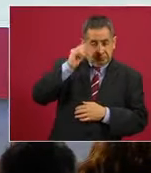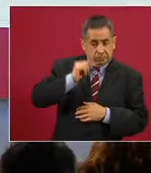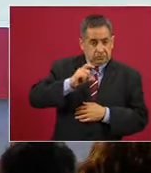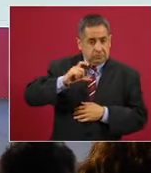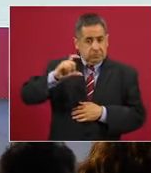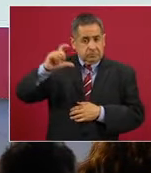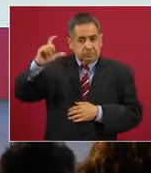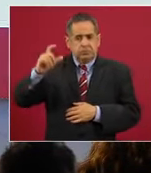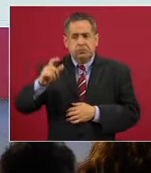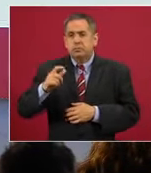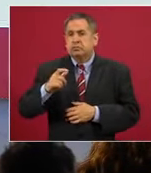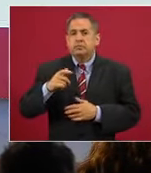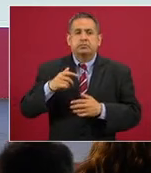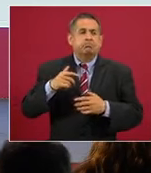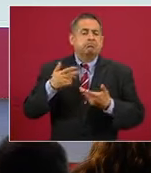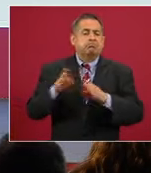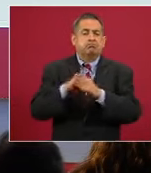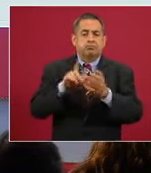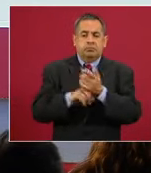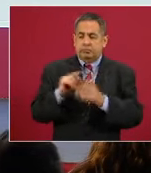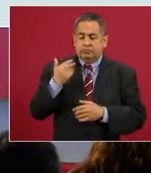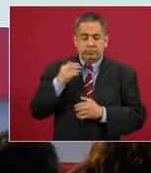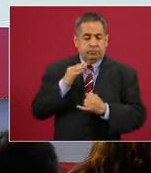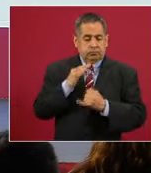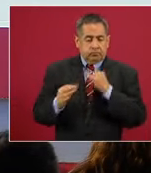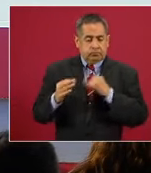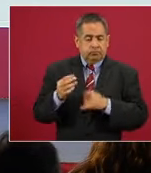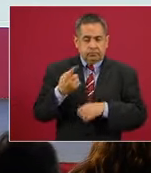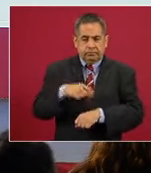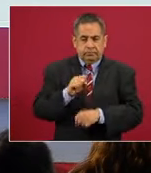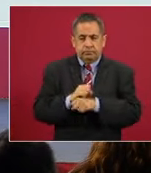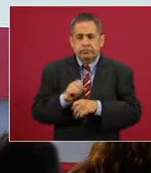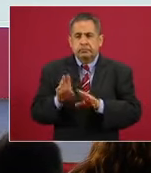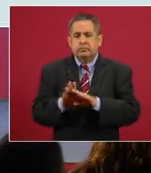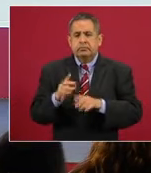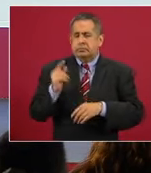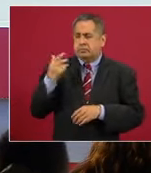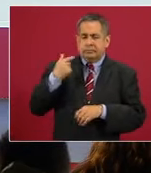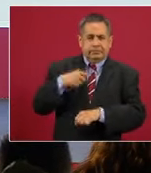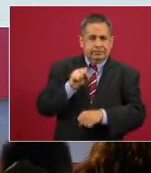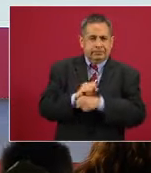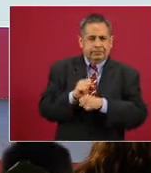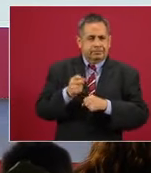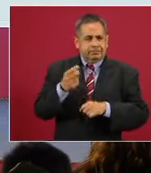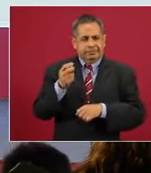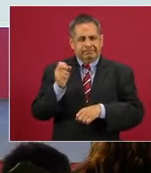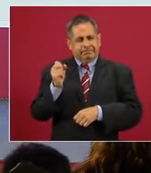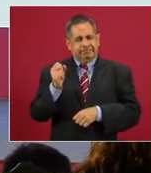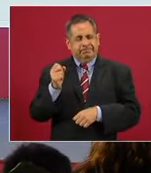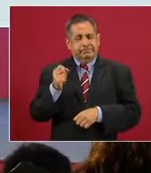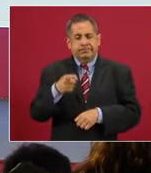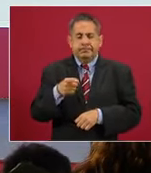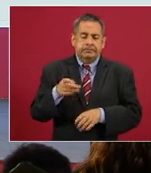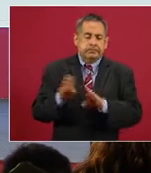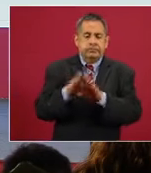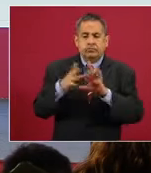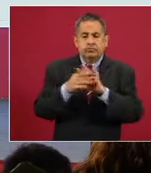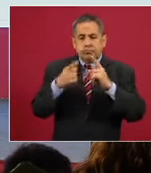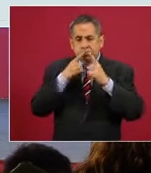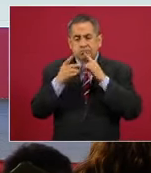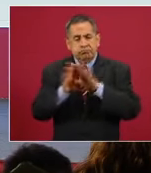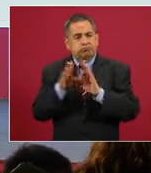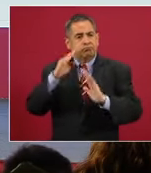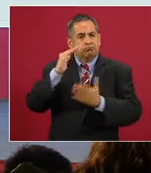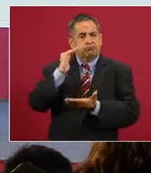ascenso hasta solamente la última semana, la semana más reciente durante septiembre, en donde ha tenido tendencia de